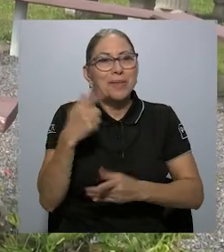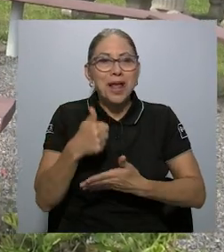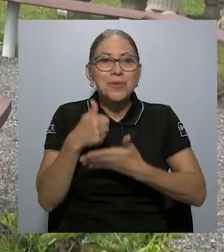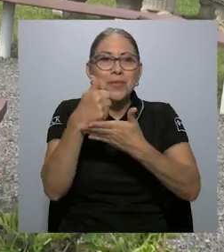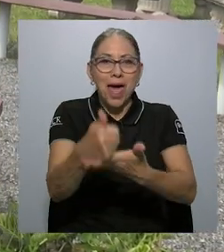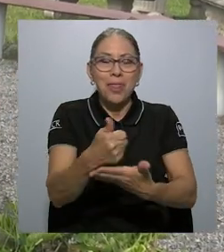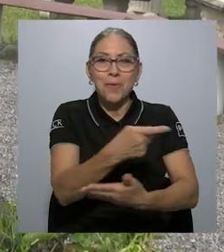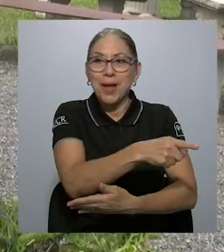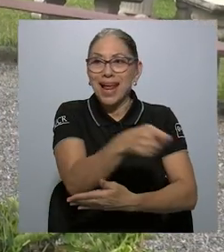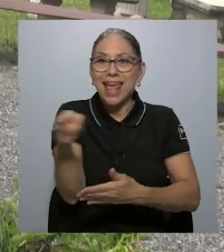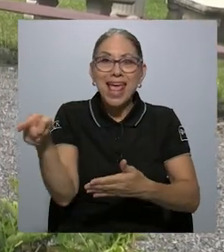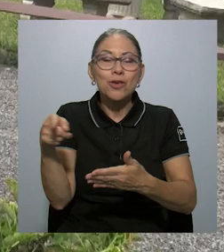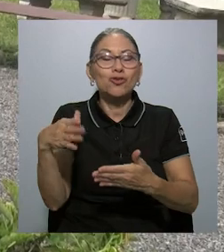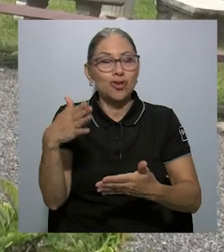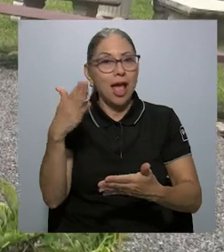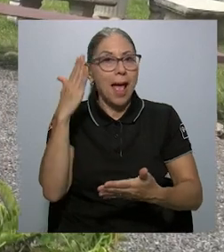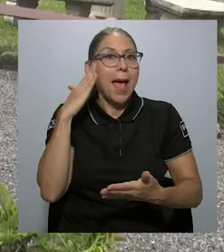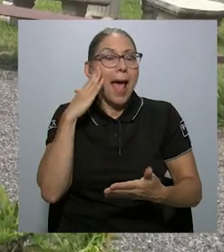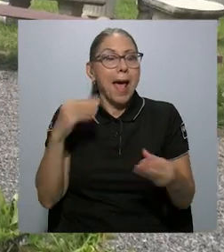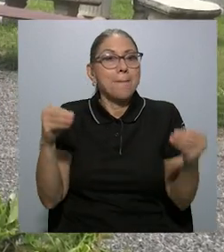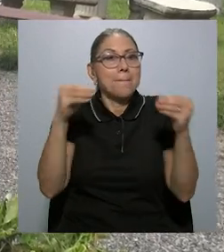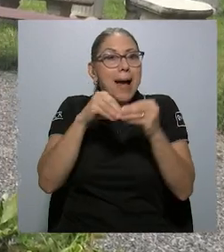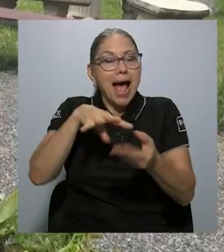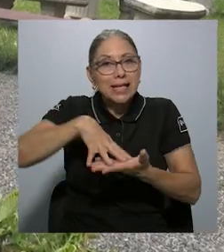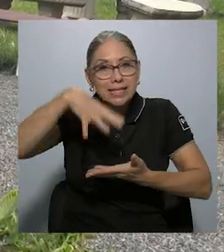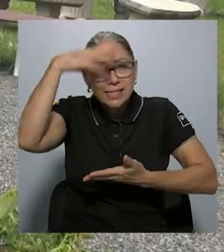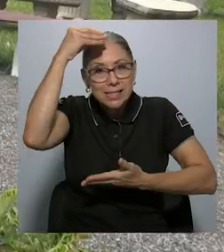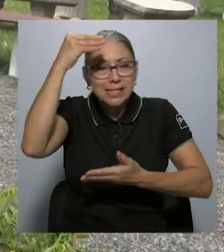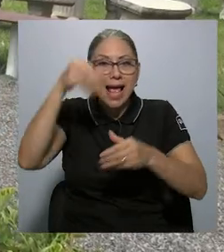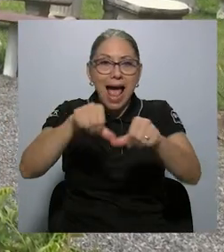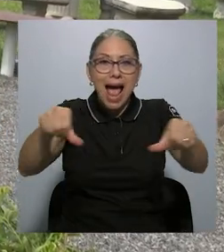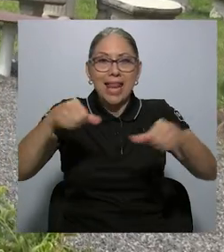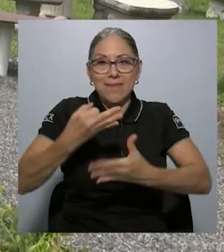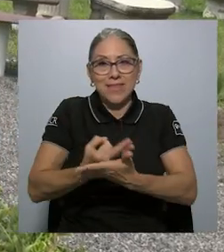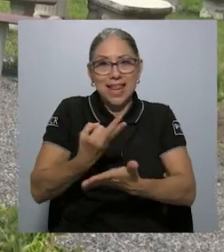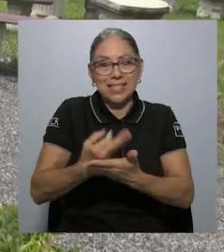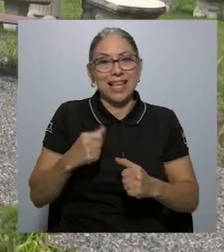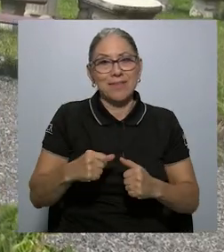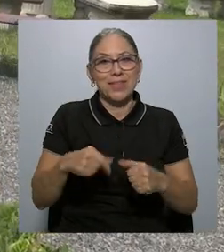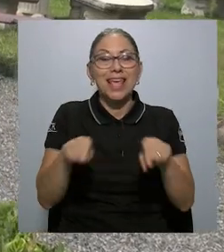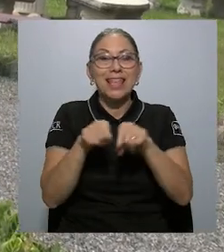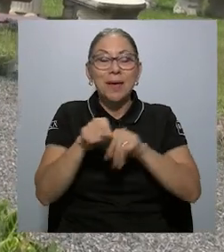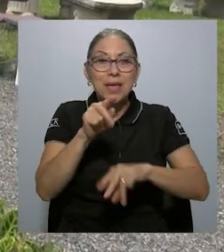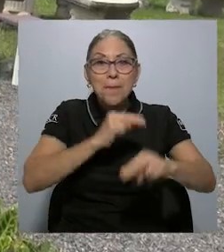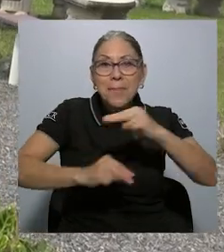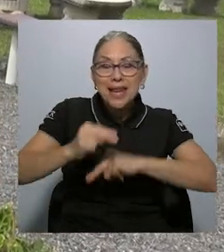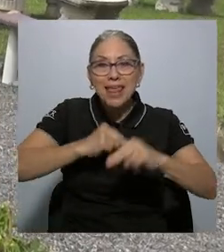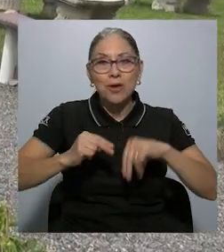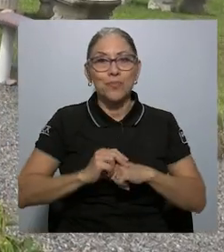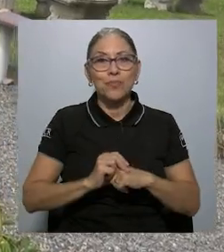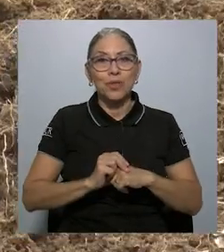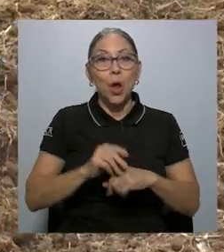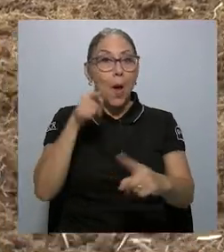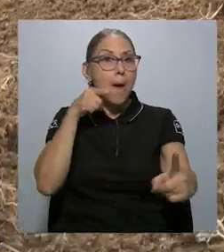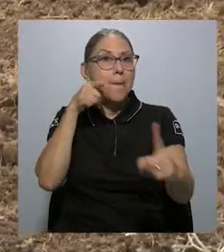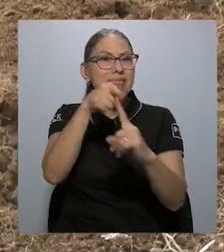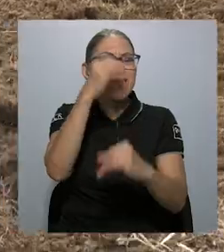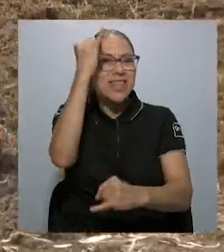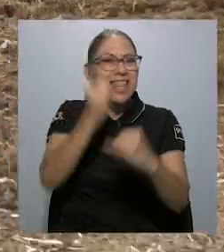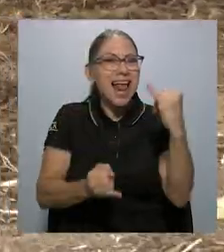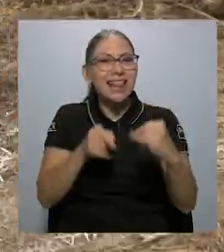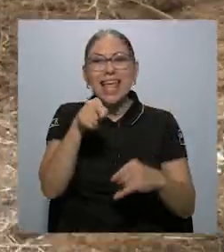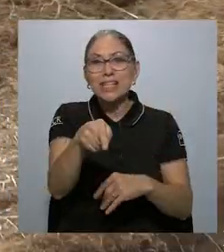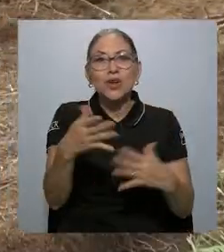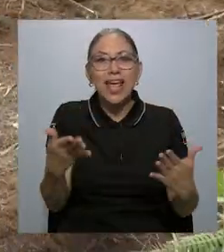aumente su educación, ¿verdad?, en la parte financiera, más que todo, y en la parte de mercadeo. La meta